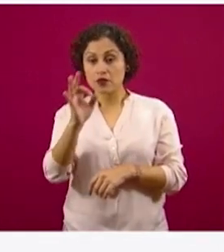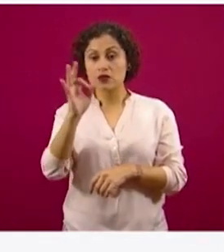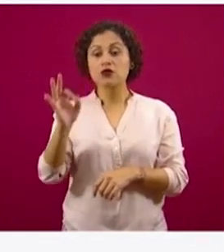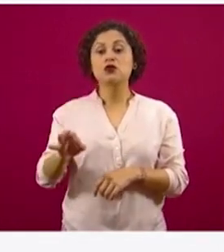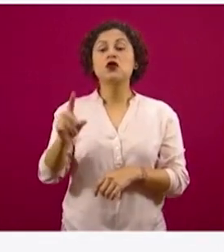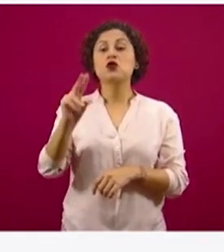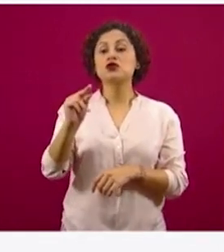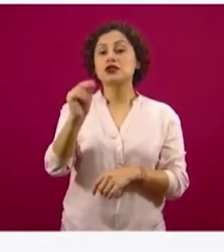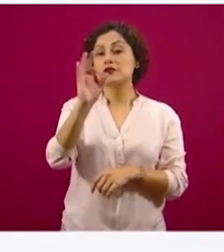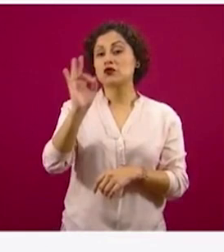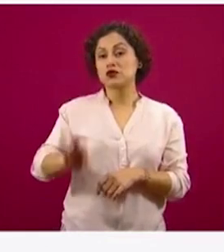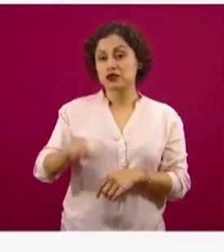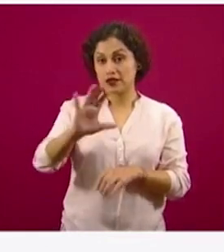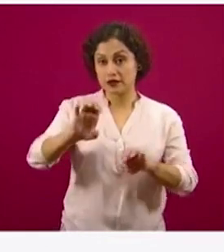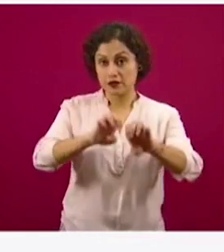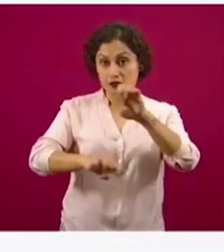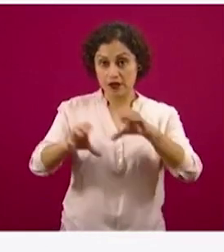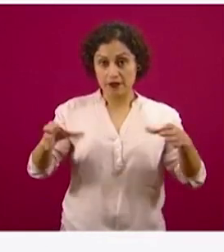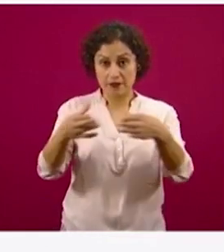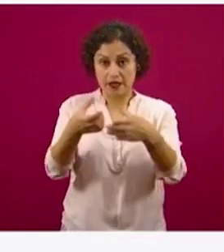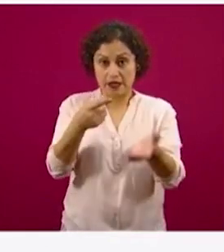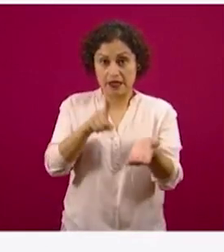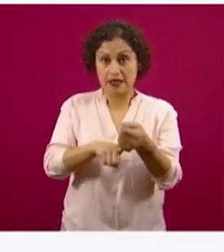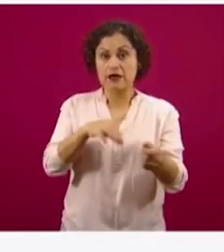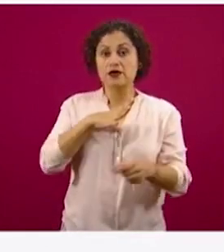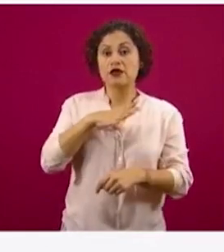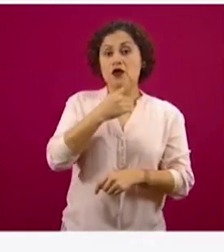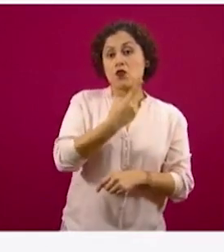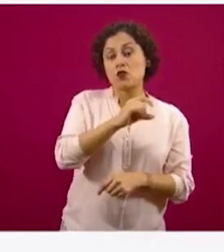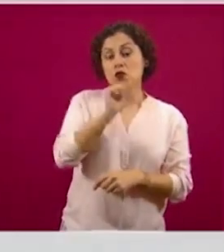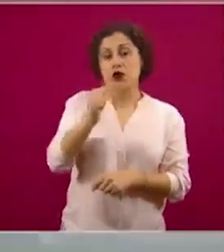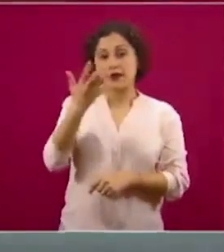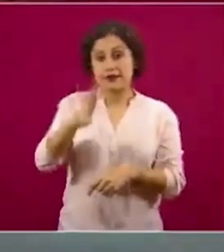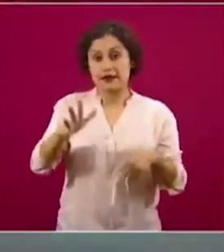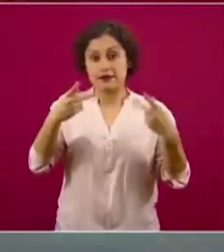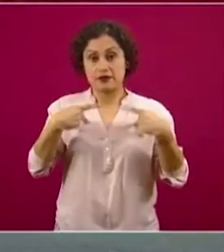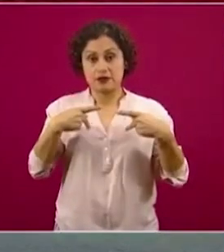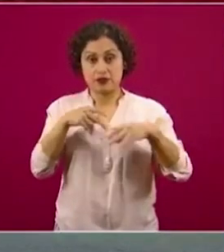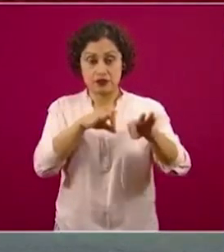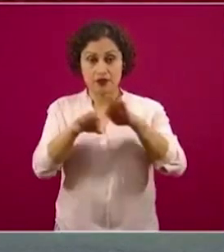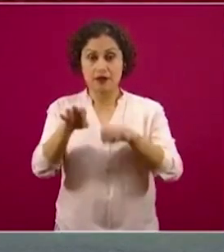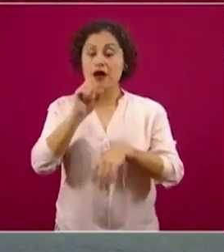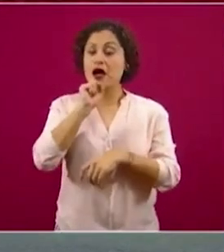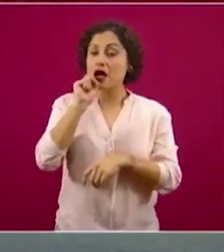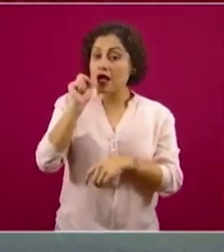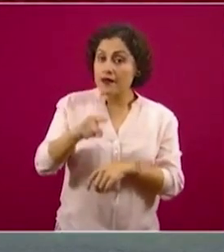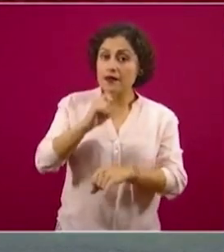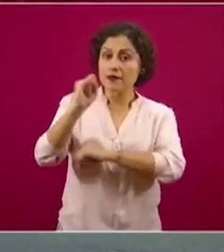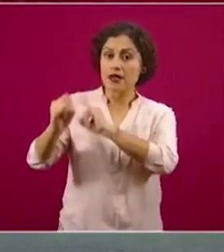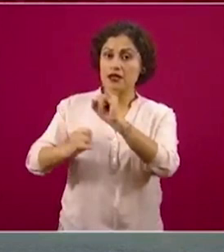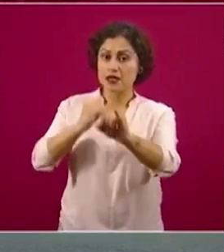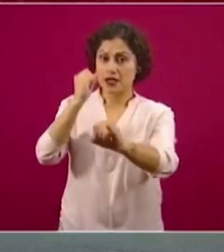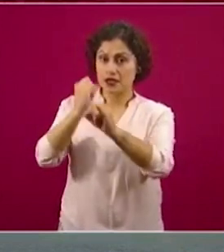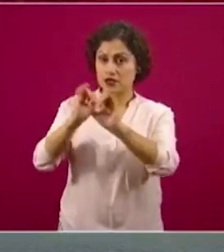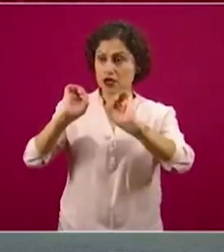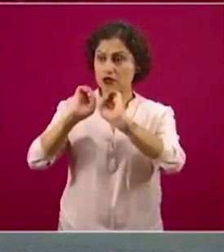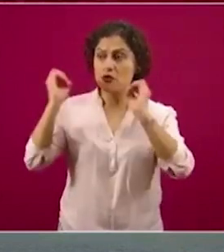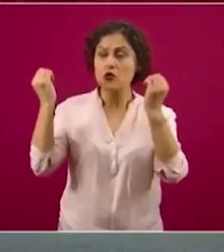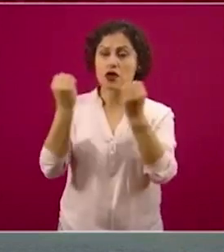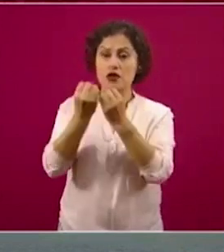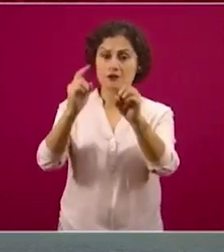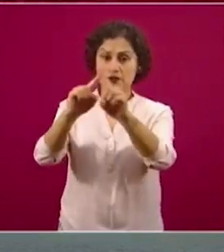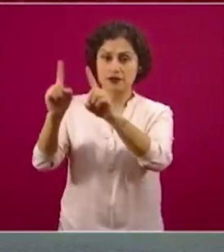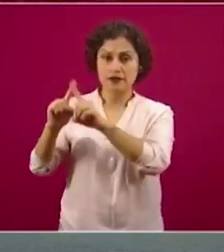trabajadores. Además, como hemos estado reportando, organismos internacionales, en este caso en el